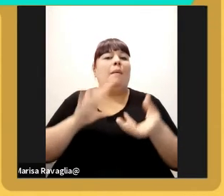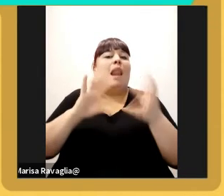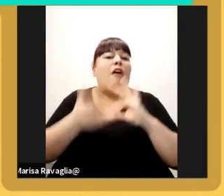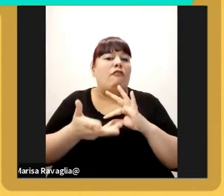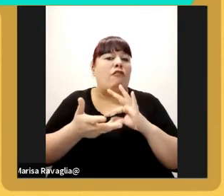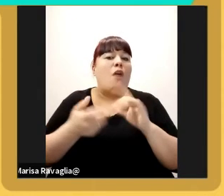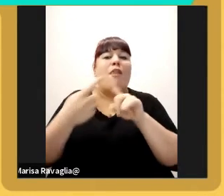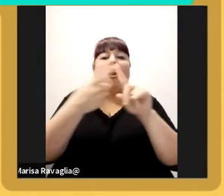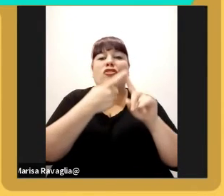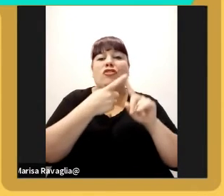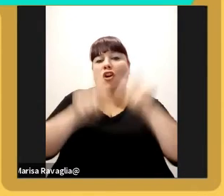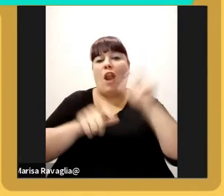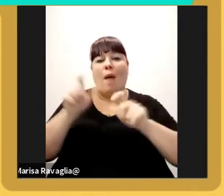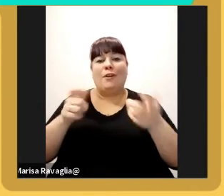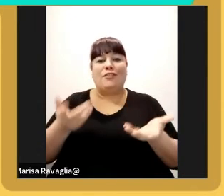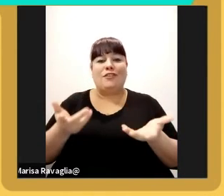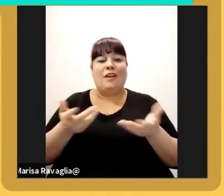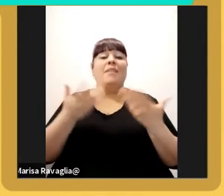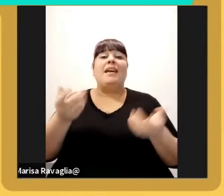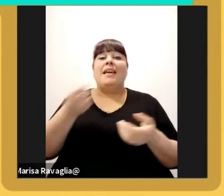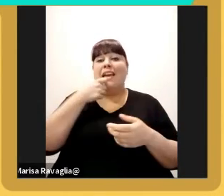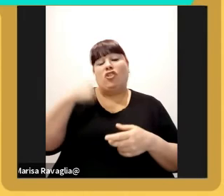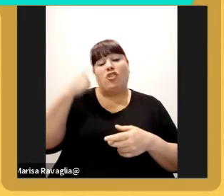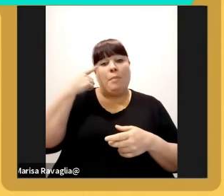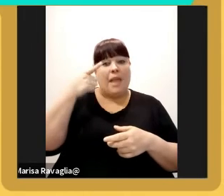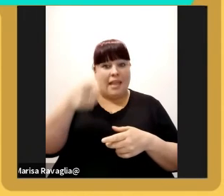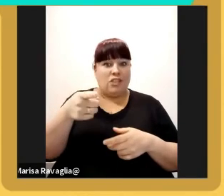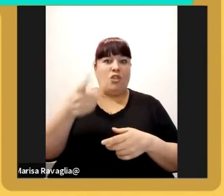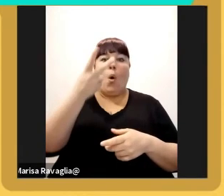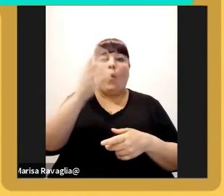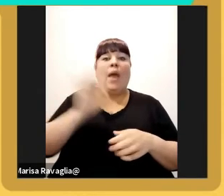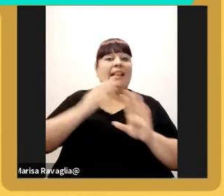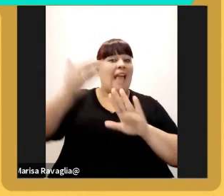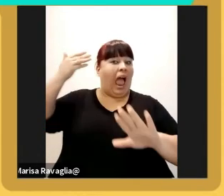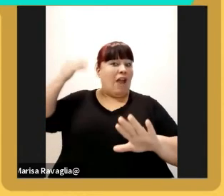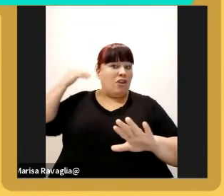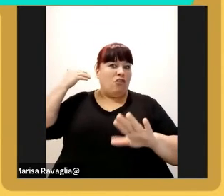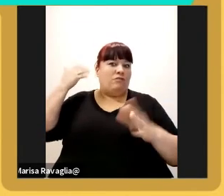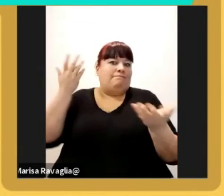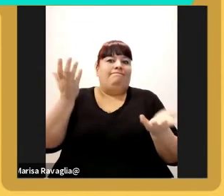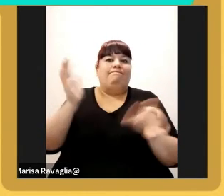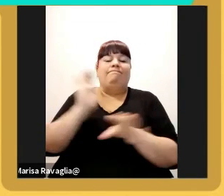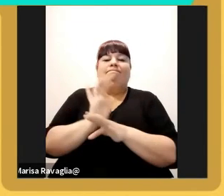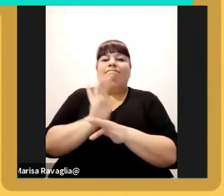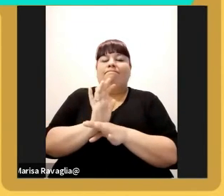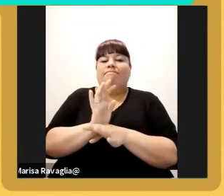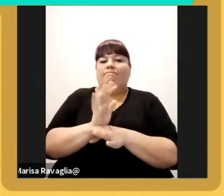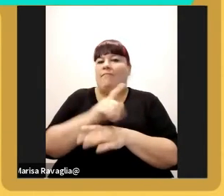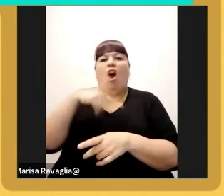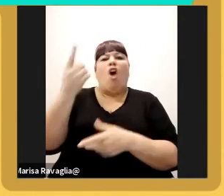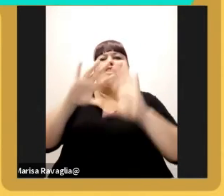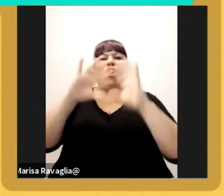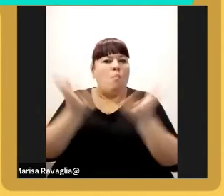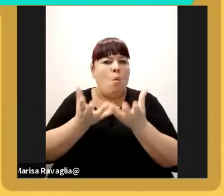entonces si eso yo lo miro 20 años atrás creo que que es otro mundo y el